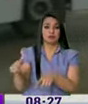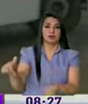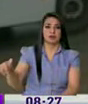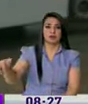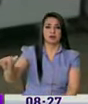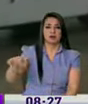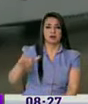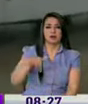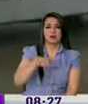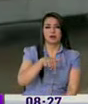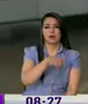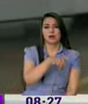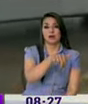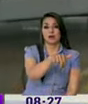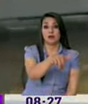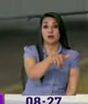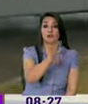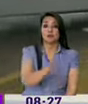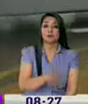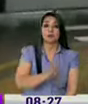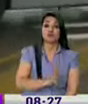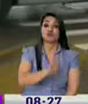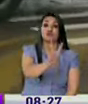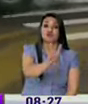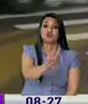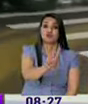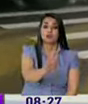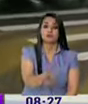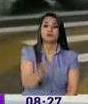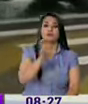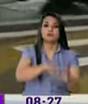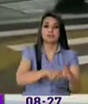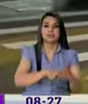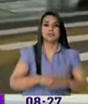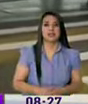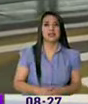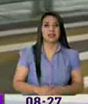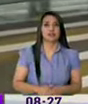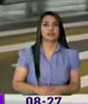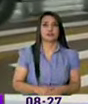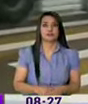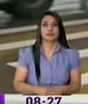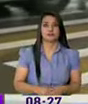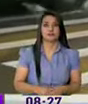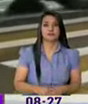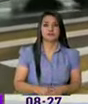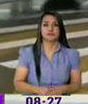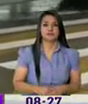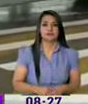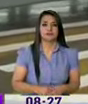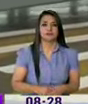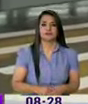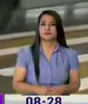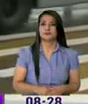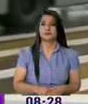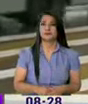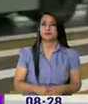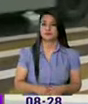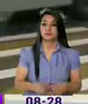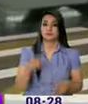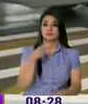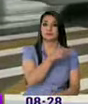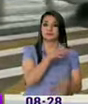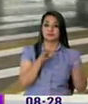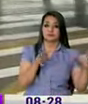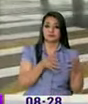cruzar la Izaga Albéniz y ubicarse aquí ya en el terminal de Labrador. ¿Qué va a pasar con la infraestructura que está